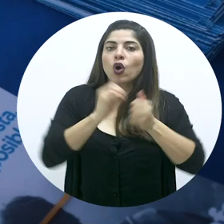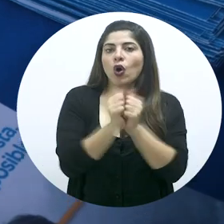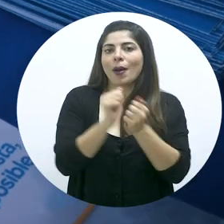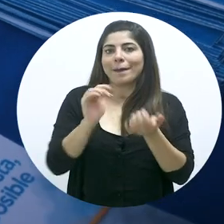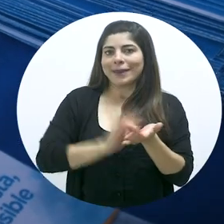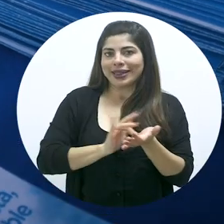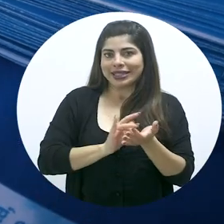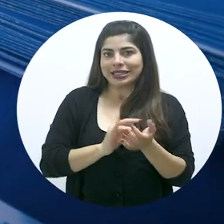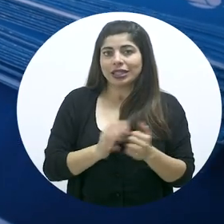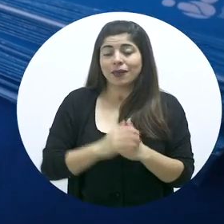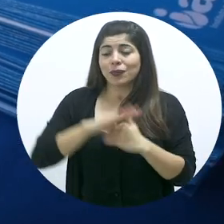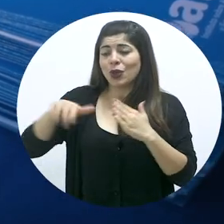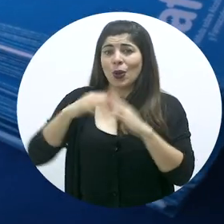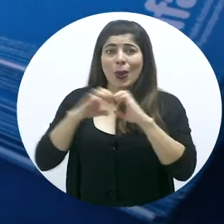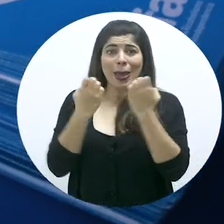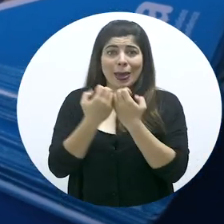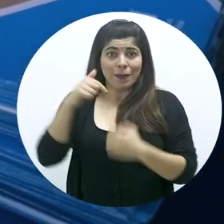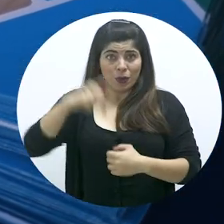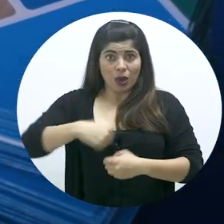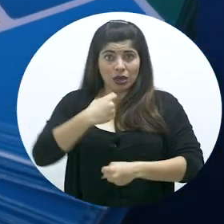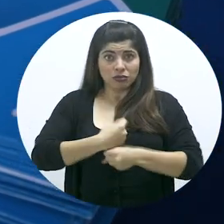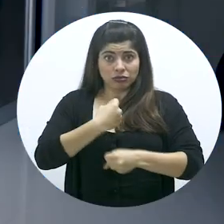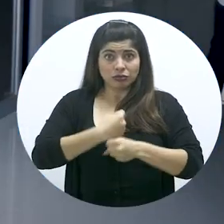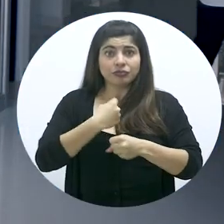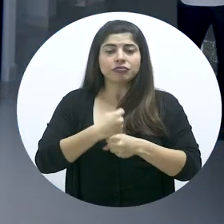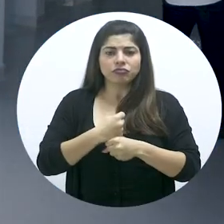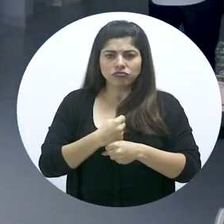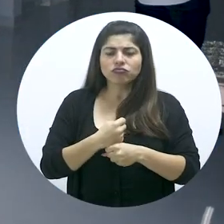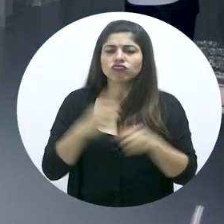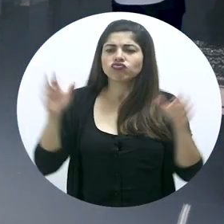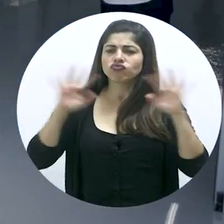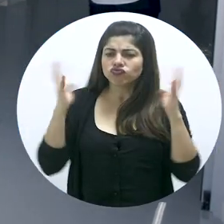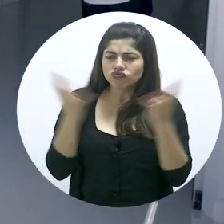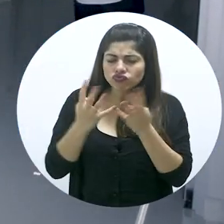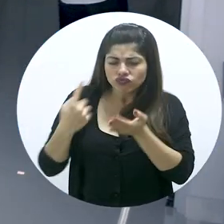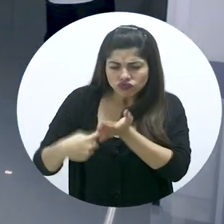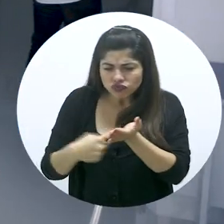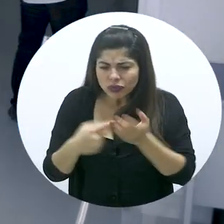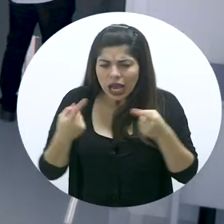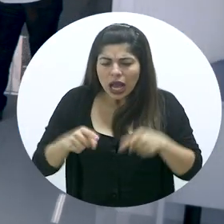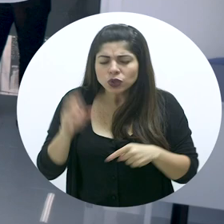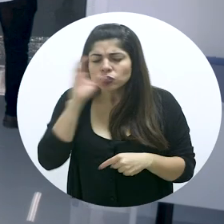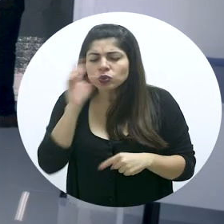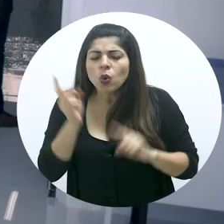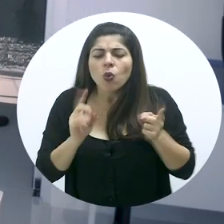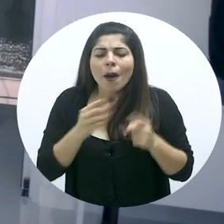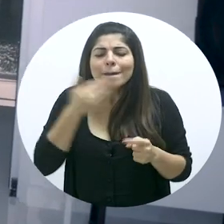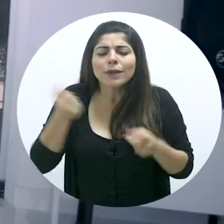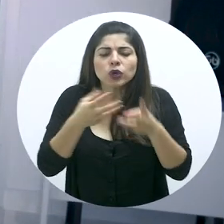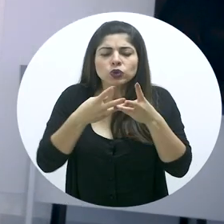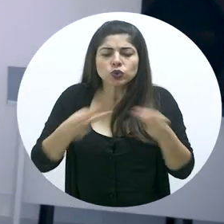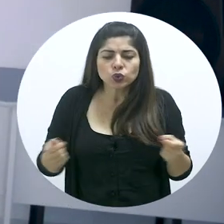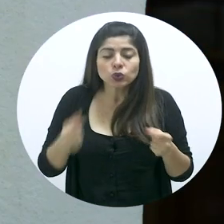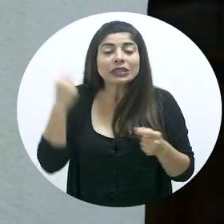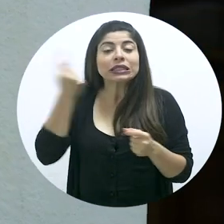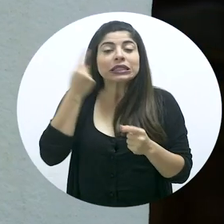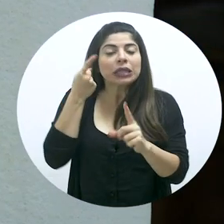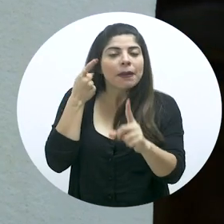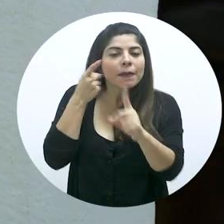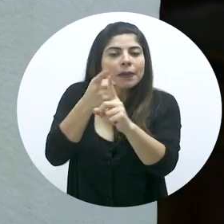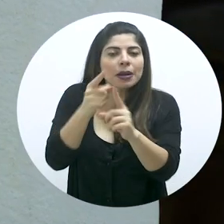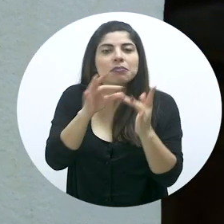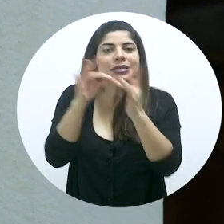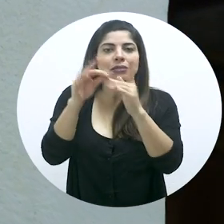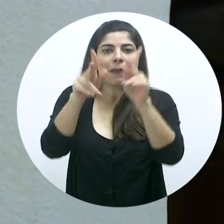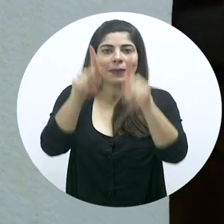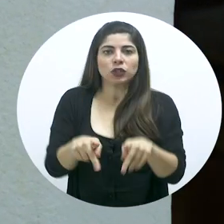la medicina. Todo el equipo que nos encontramos aquí, hablamos los casos, buscamos la mejor solución y nos centramos siempre